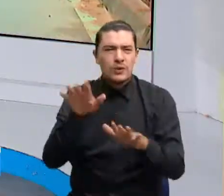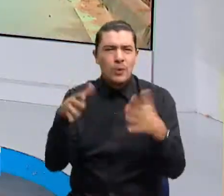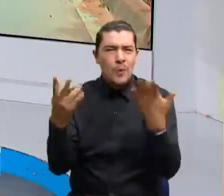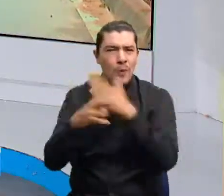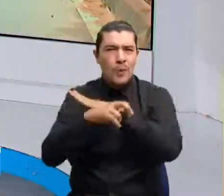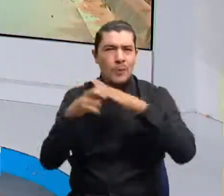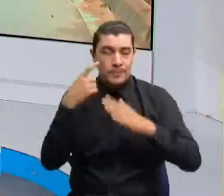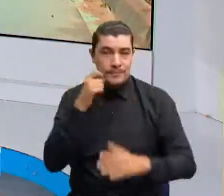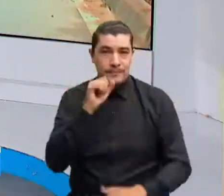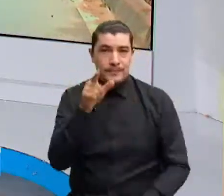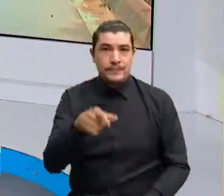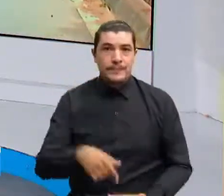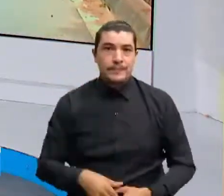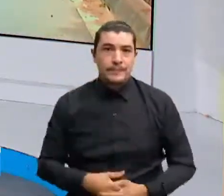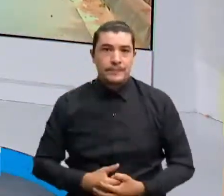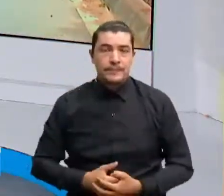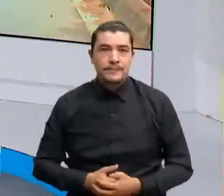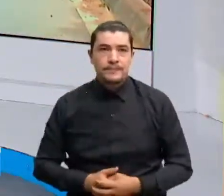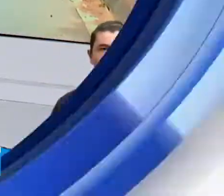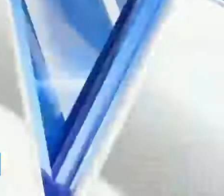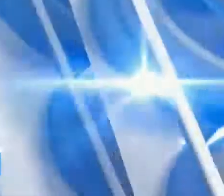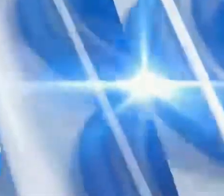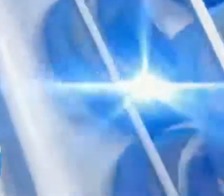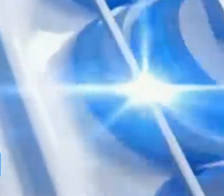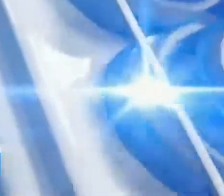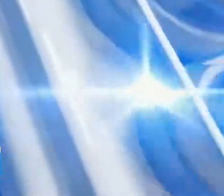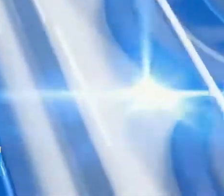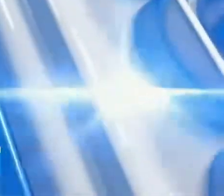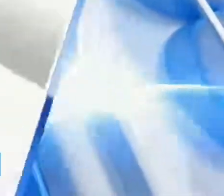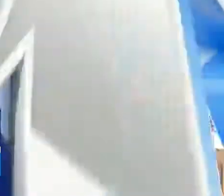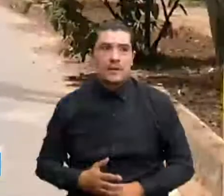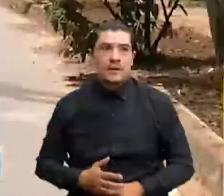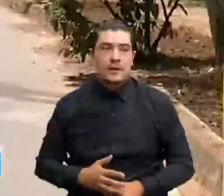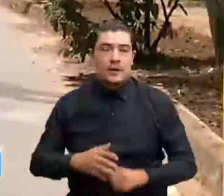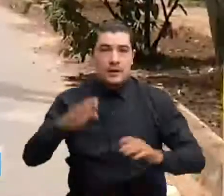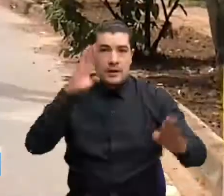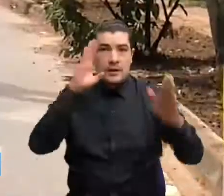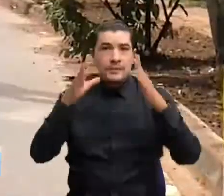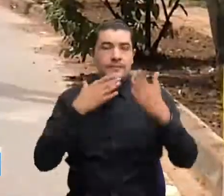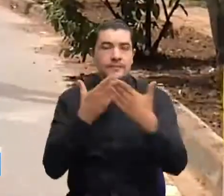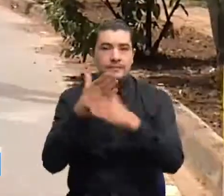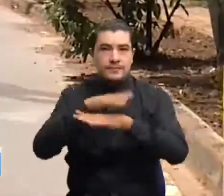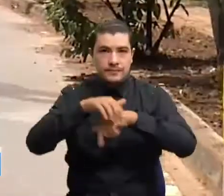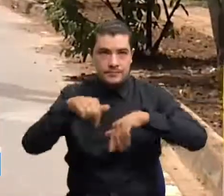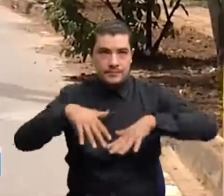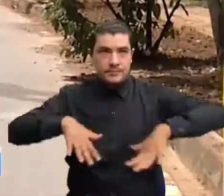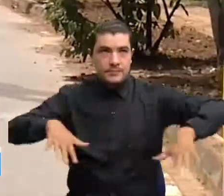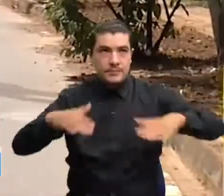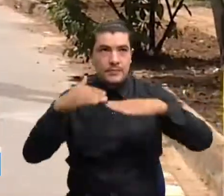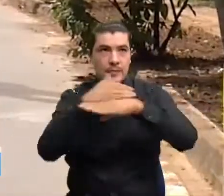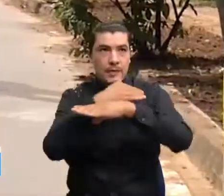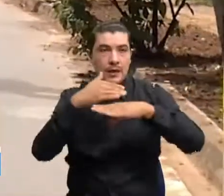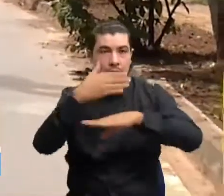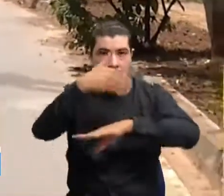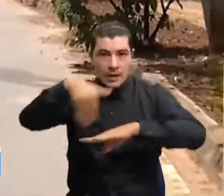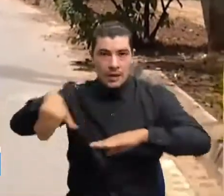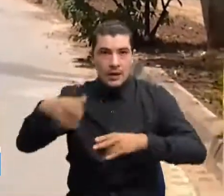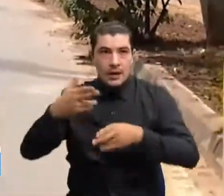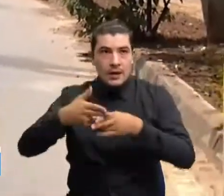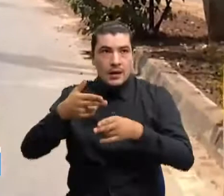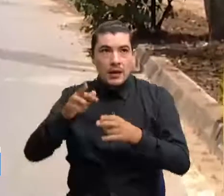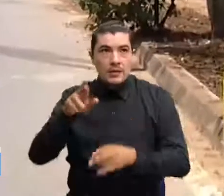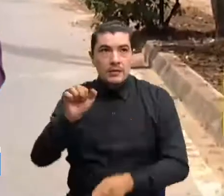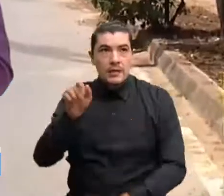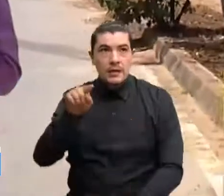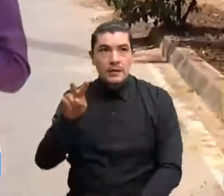¿Qué tal? Cordial saludo para todos. Pues en este momento me encuentro en la transversal del bosque del municipio de Florida Blanca. Y quiero que observemos aquí